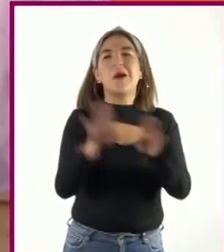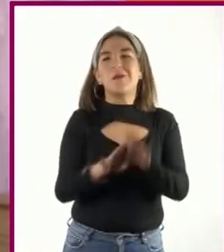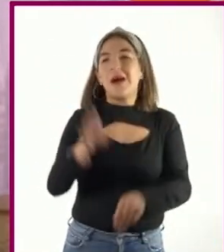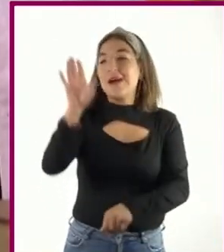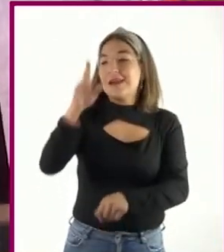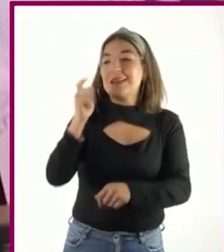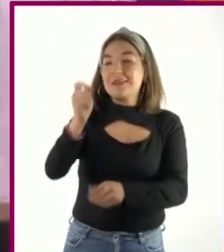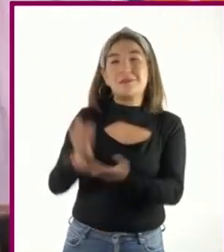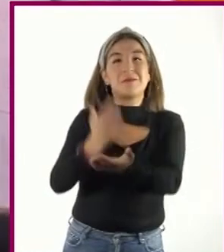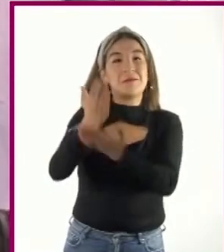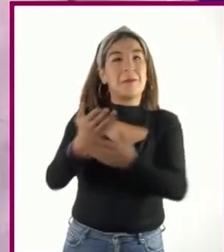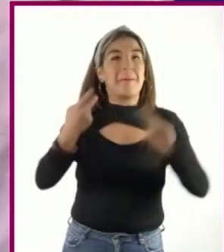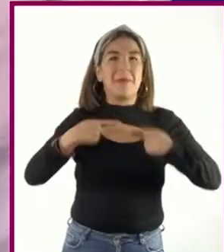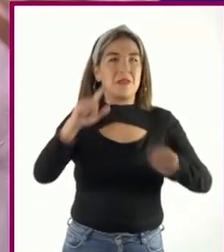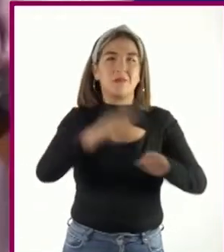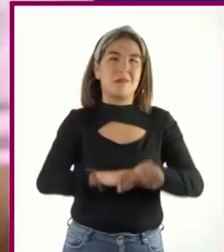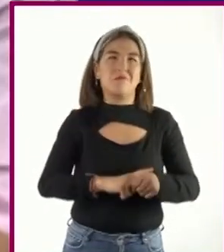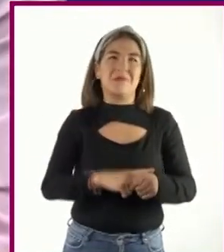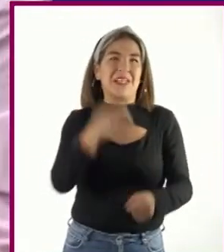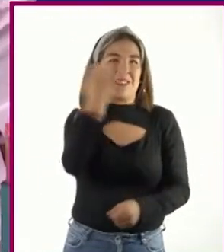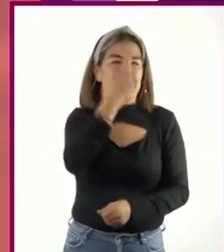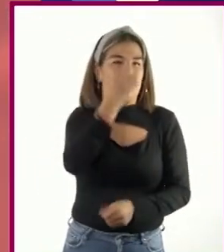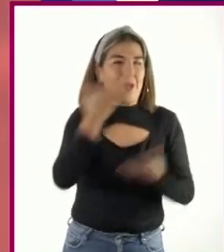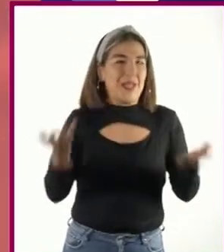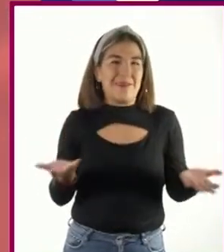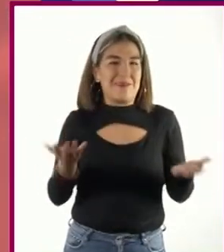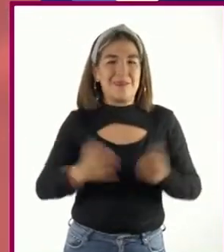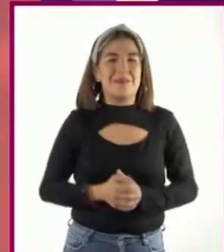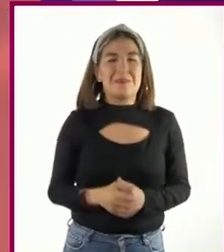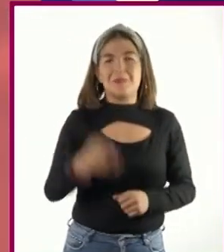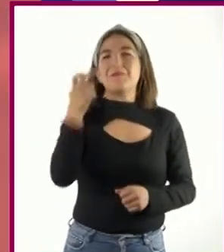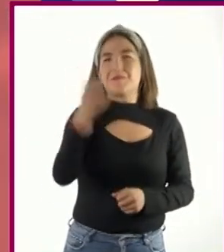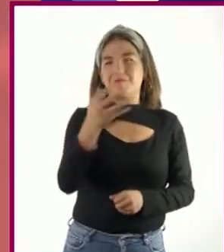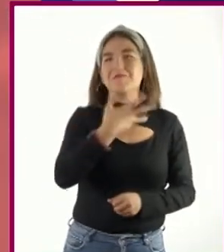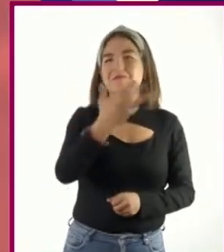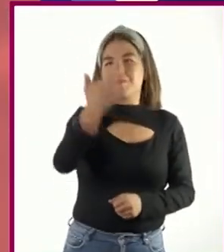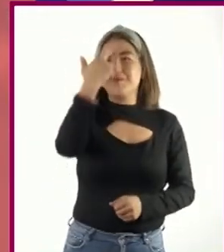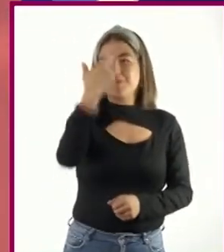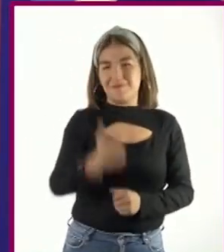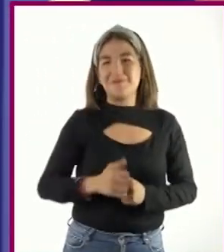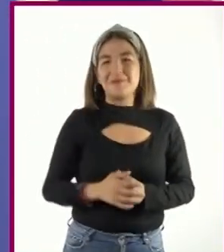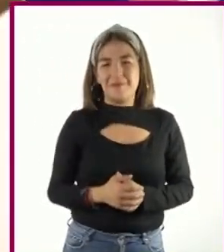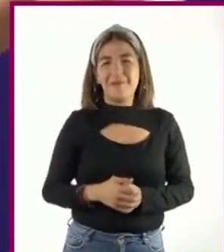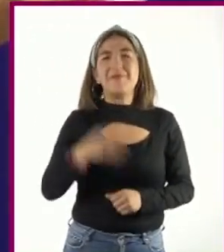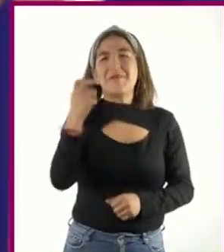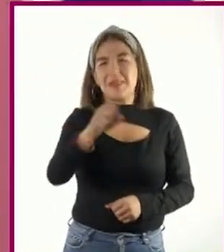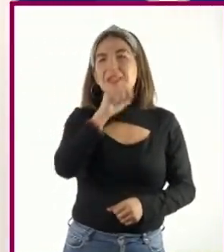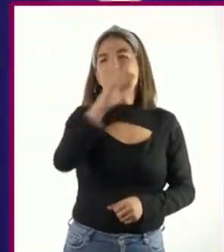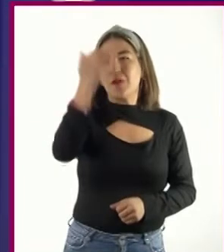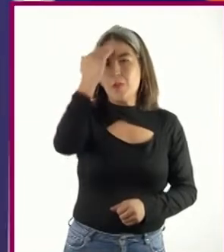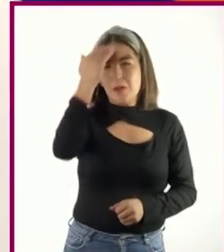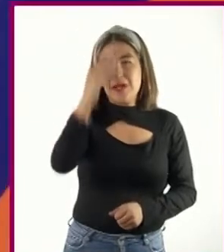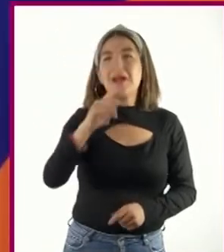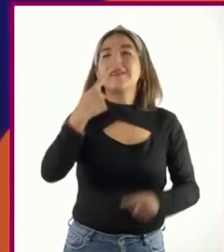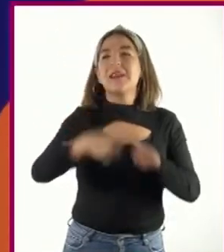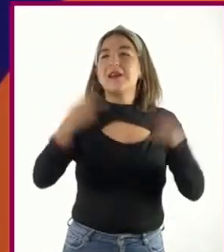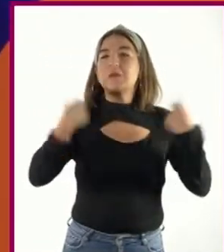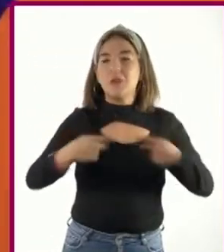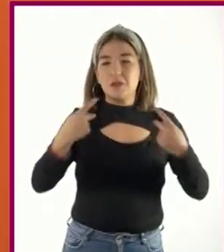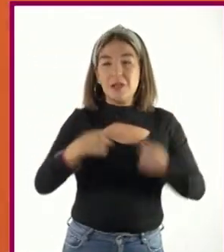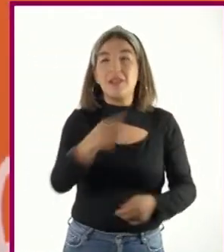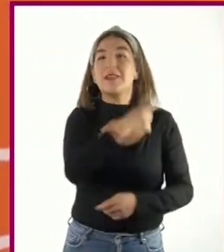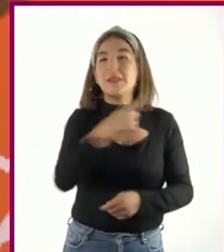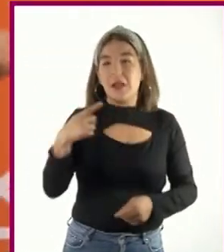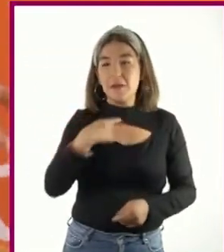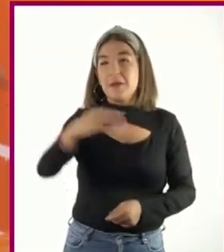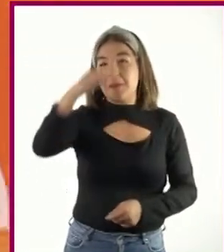personal, sino académica. Tienes toda la razón. Aunque se conozca a la persona, se tiene